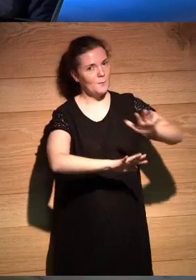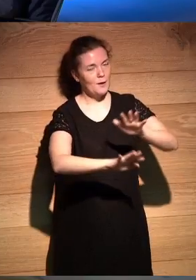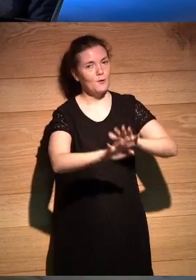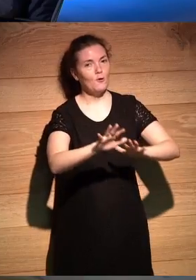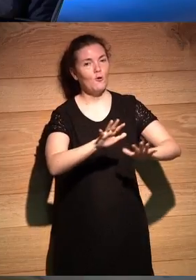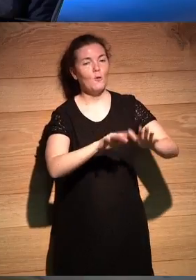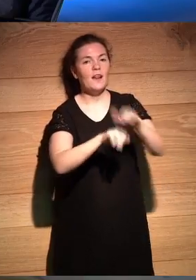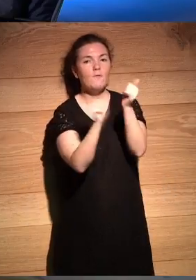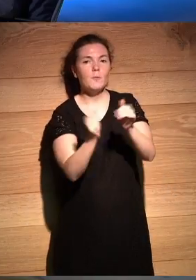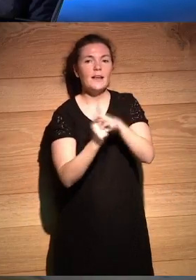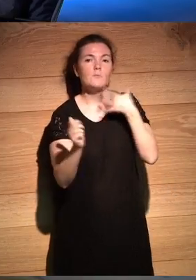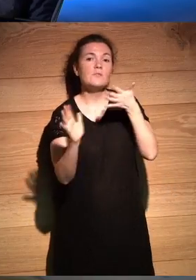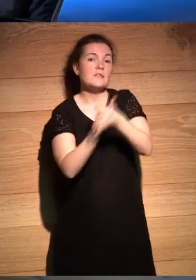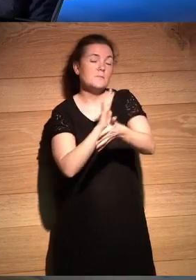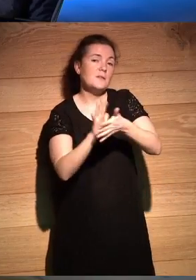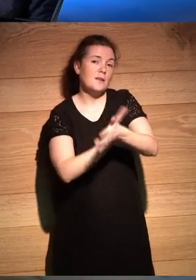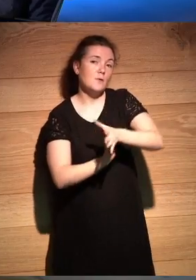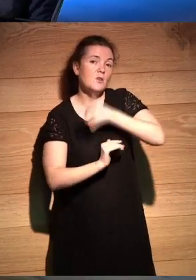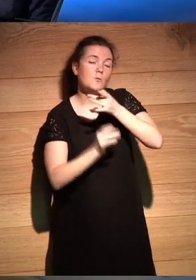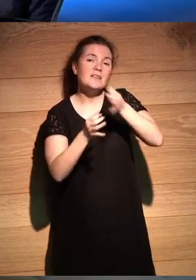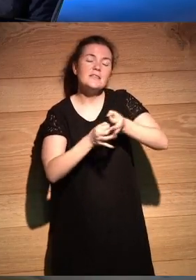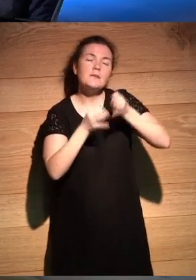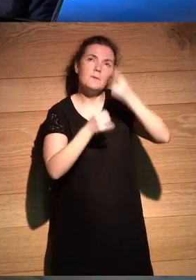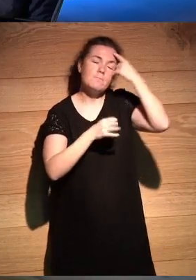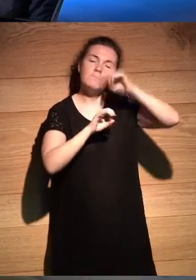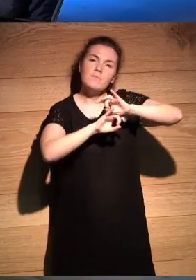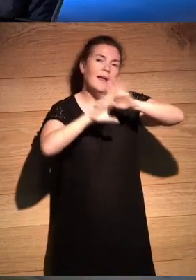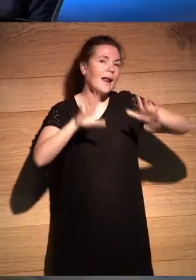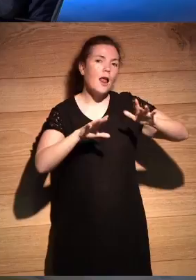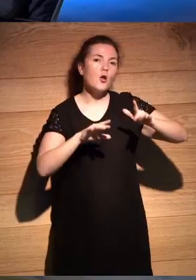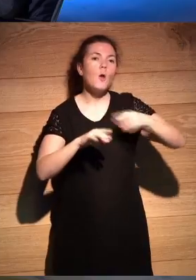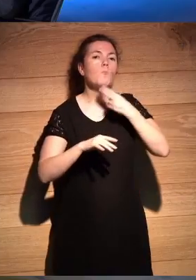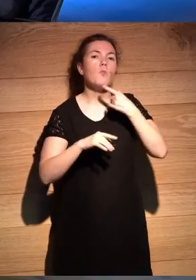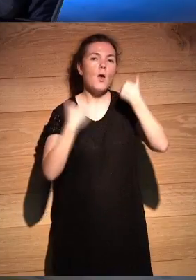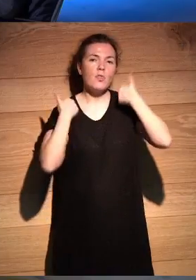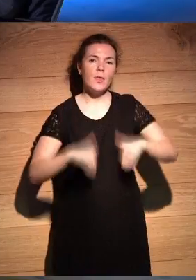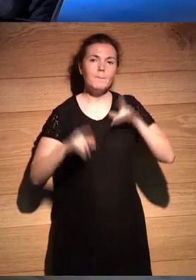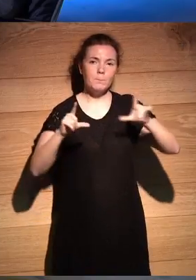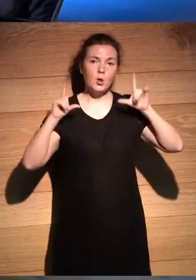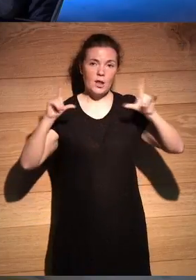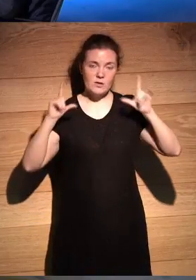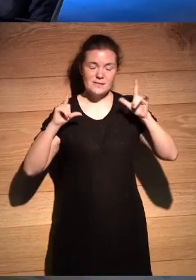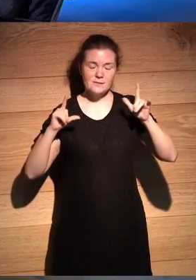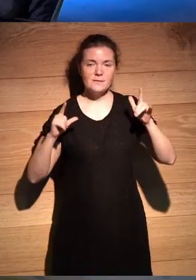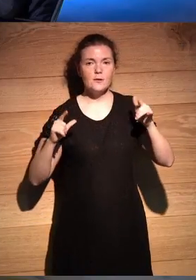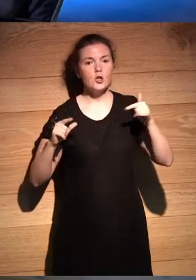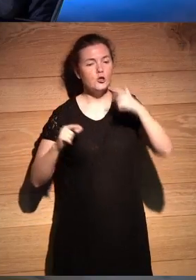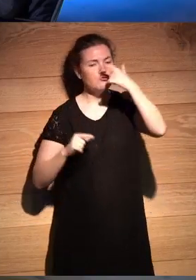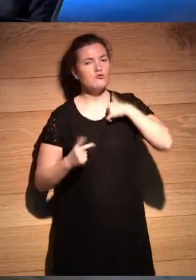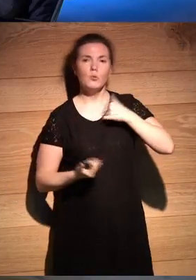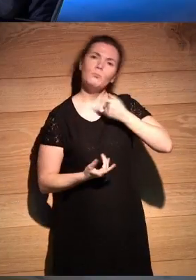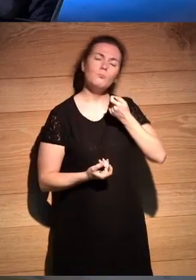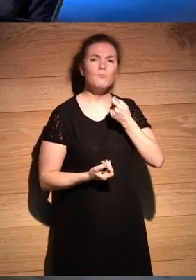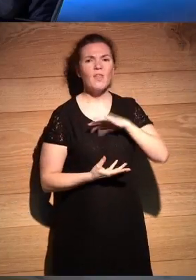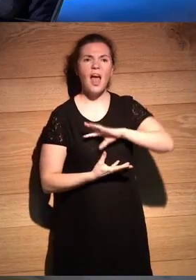en la que queríamos narrarlo porque siempre tuvimos claro que iba a ser en primera persona y yo no estoy muy adaptada